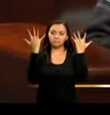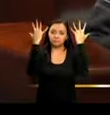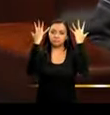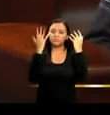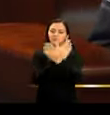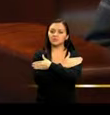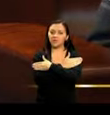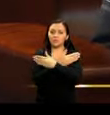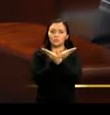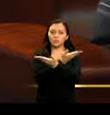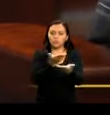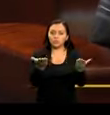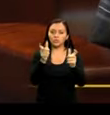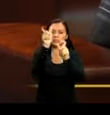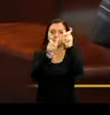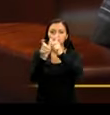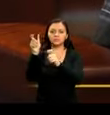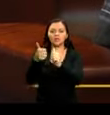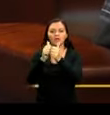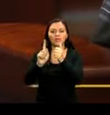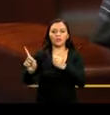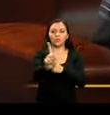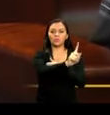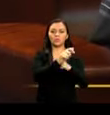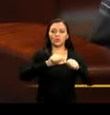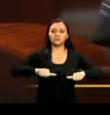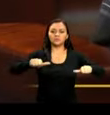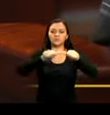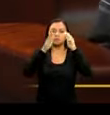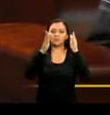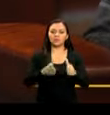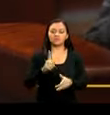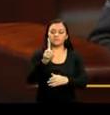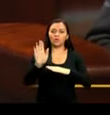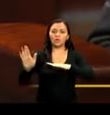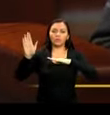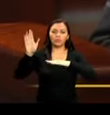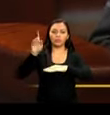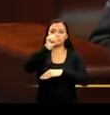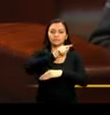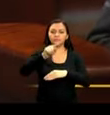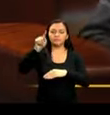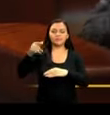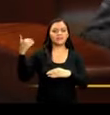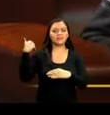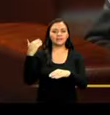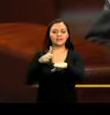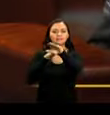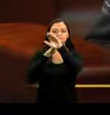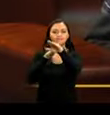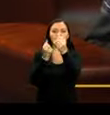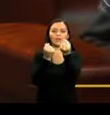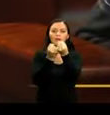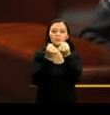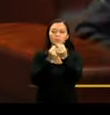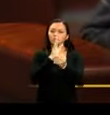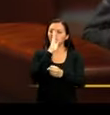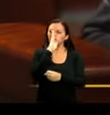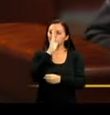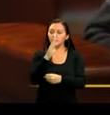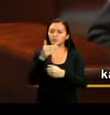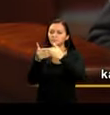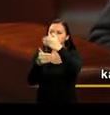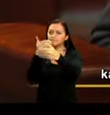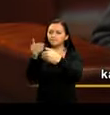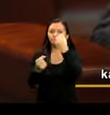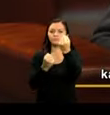aplaudimos y saludamos a los compañeros y cada uno de ustedes asambleístas, ese va a ser el compromiso de ustedes y cuenten con todo nuestro respaldo que